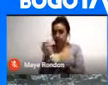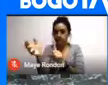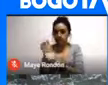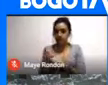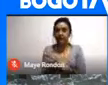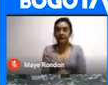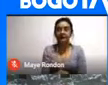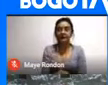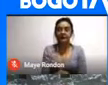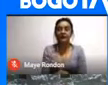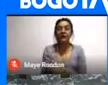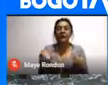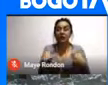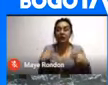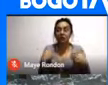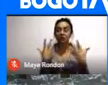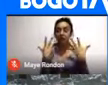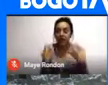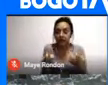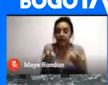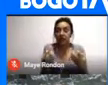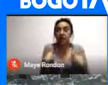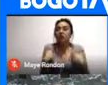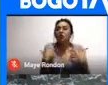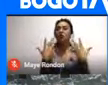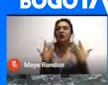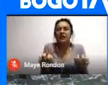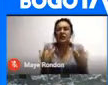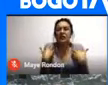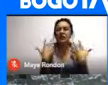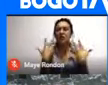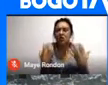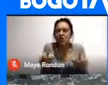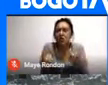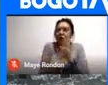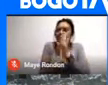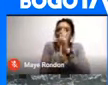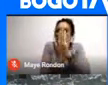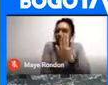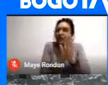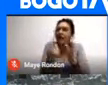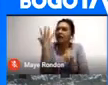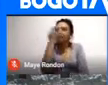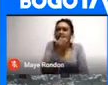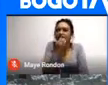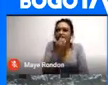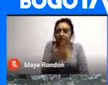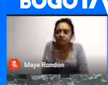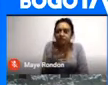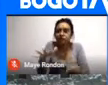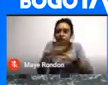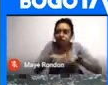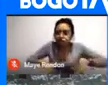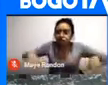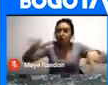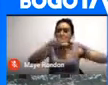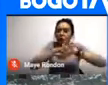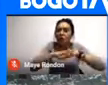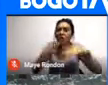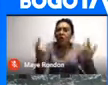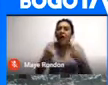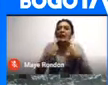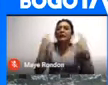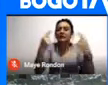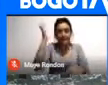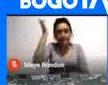Y yo quiero Solamente Solamente Como una muestra De la riqueza Tan grande Que tiene todo Este territorio Hablar de esta